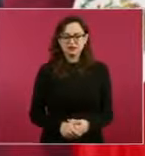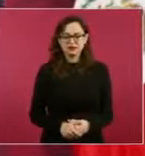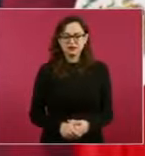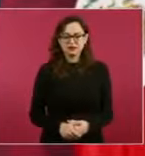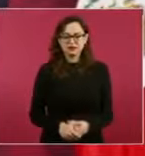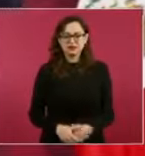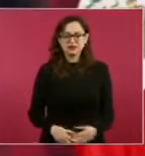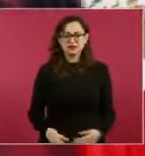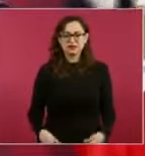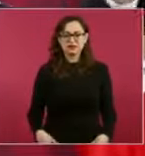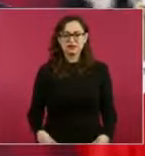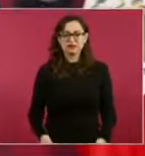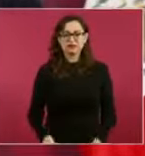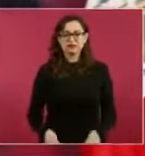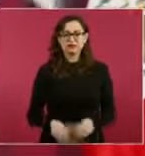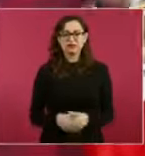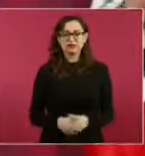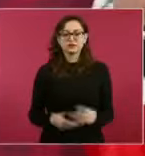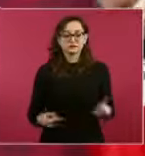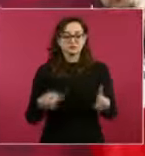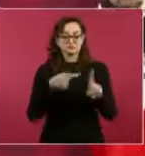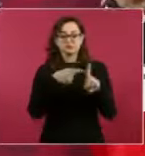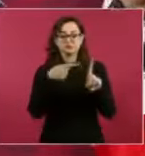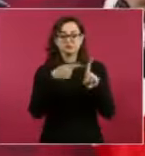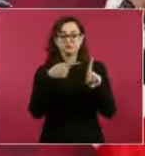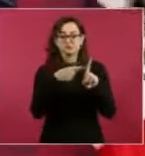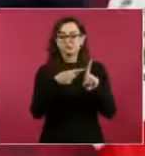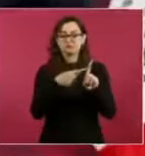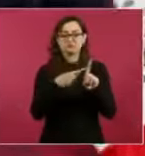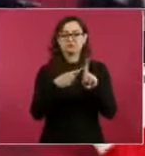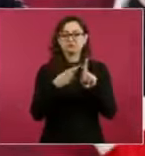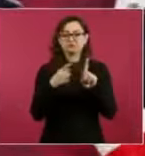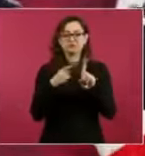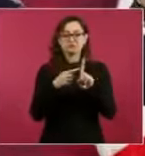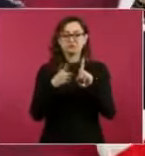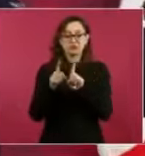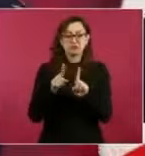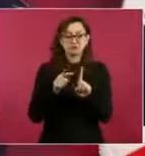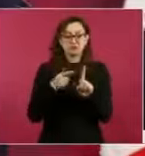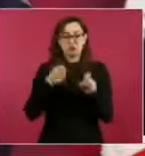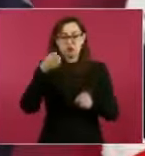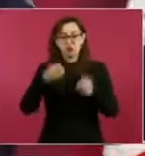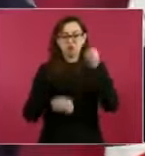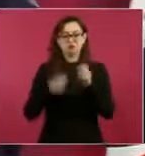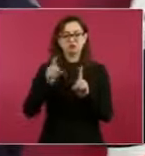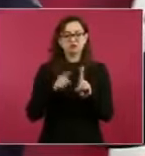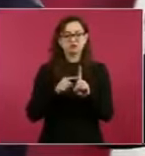Porque él está por encima de todo, tiene un poder omnímodo.